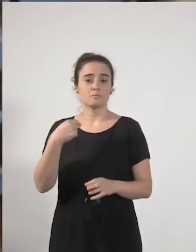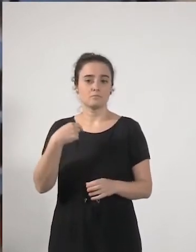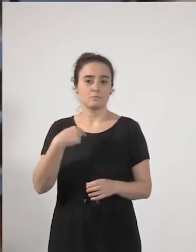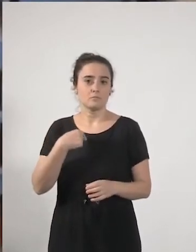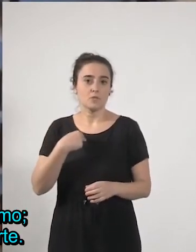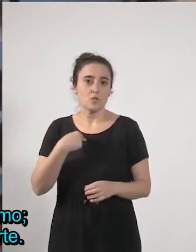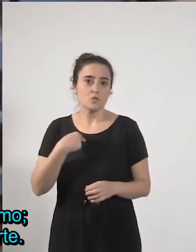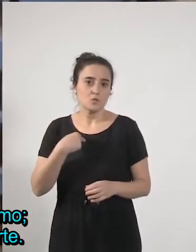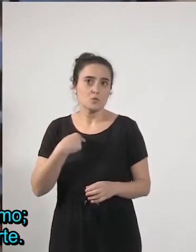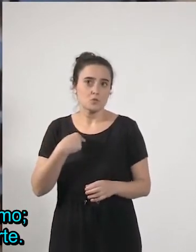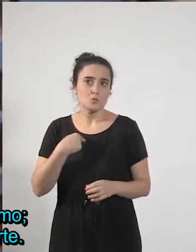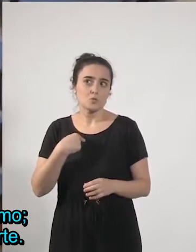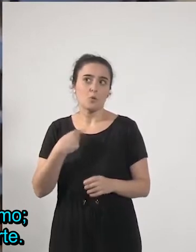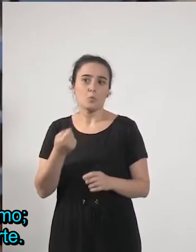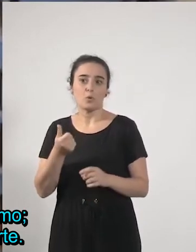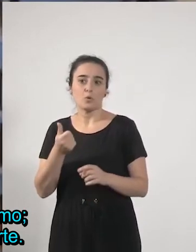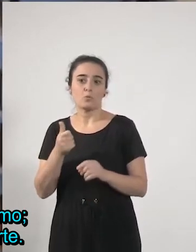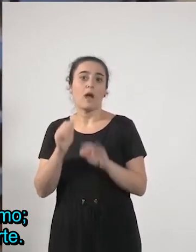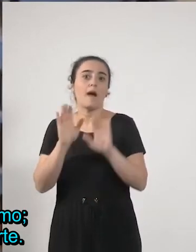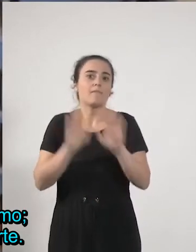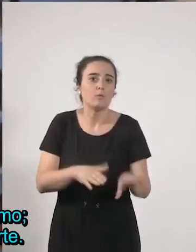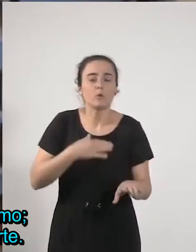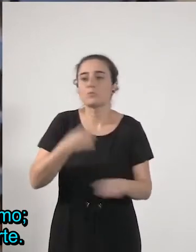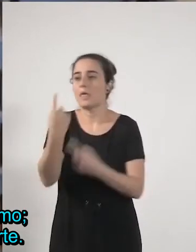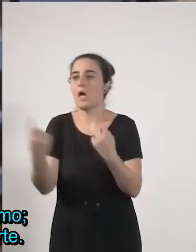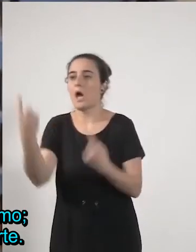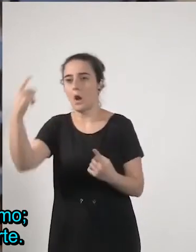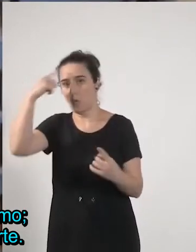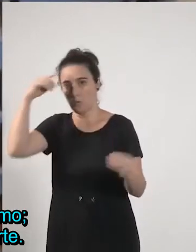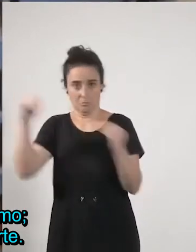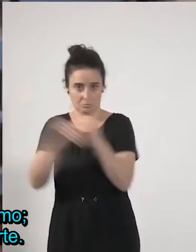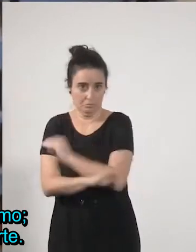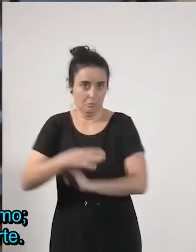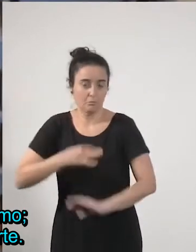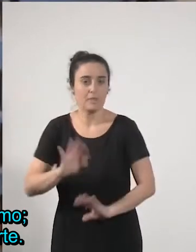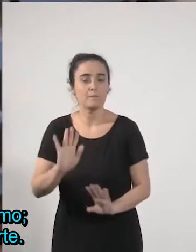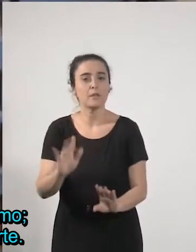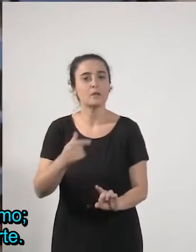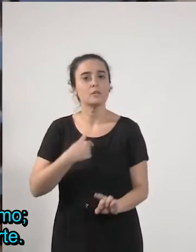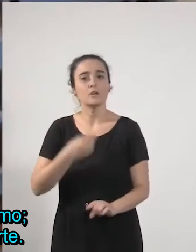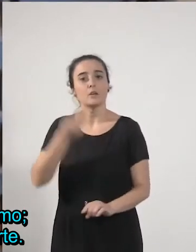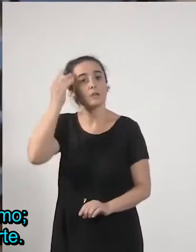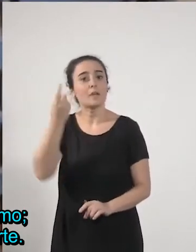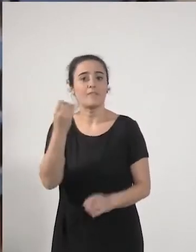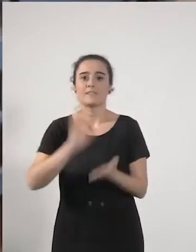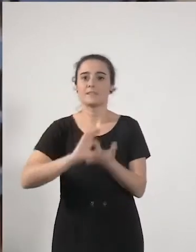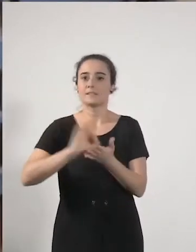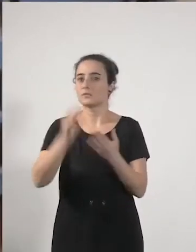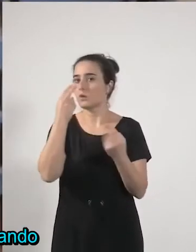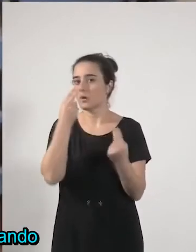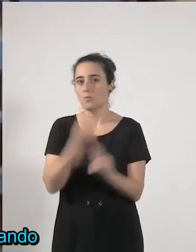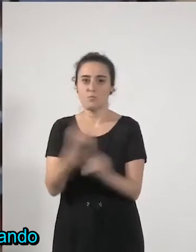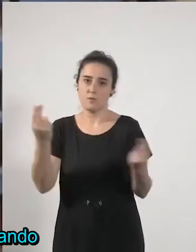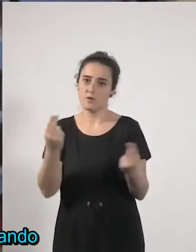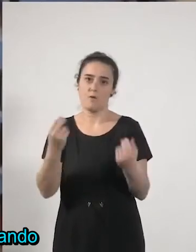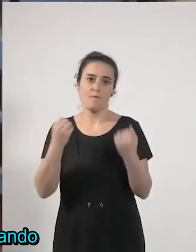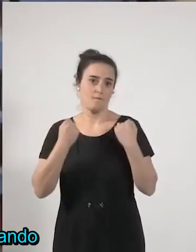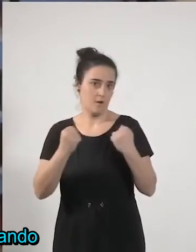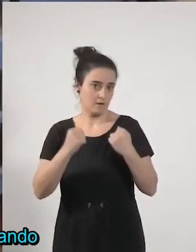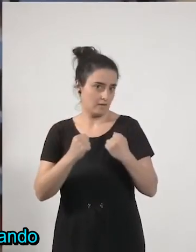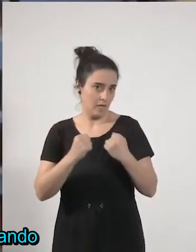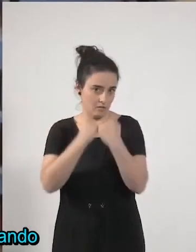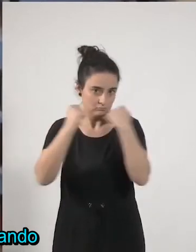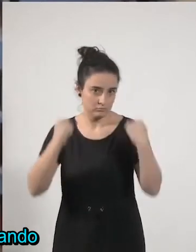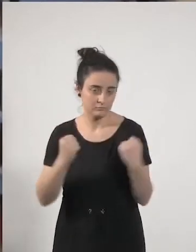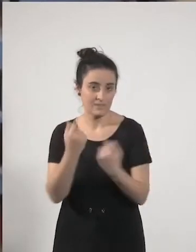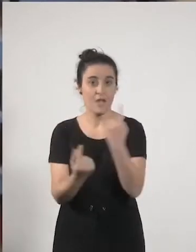partidaria digamos igual no todo el mundo opina lo mismo de contar con un sector público fuerte y ya incluso